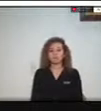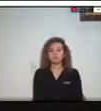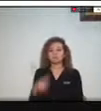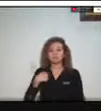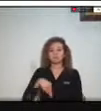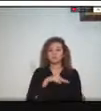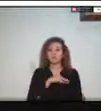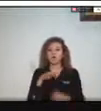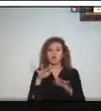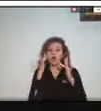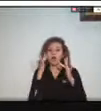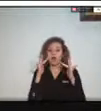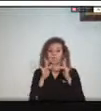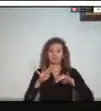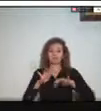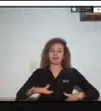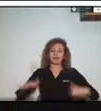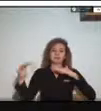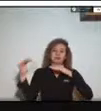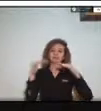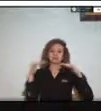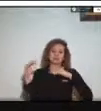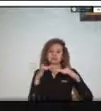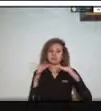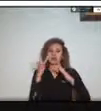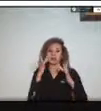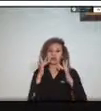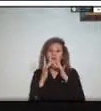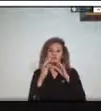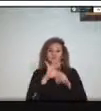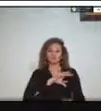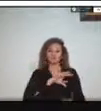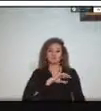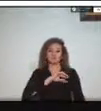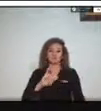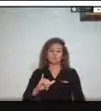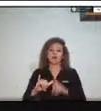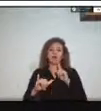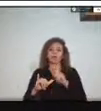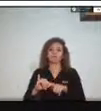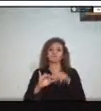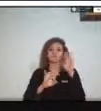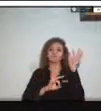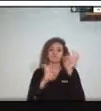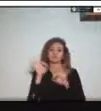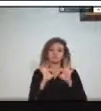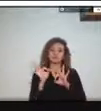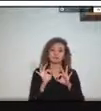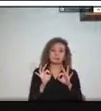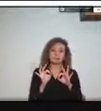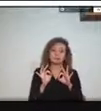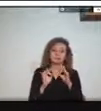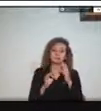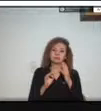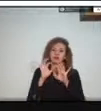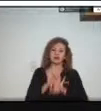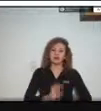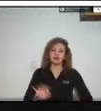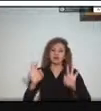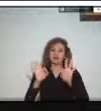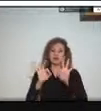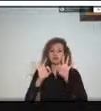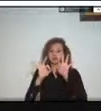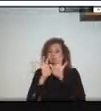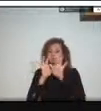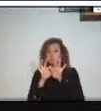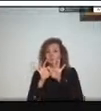hemos identificado para el municipio de Yopal en su orden dándole la importancia pues que a